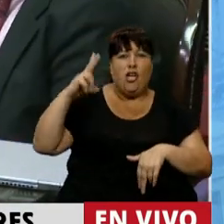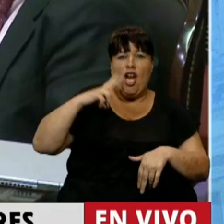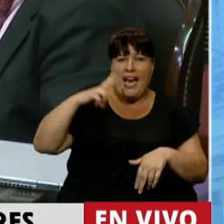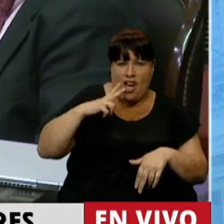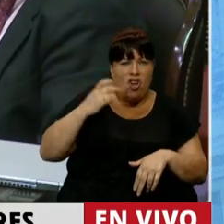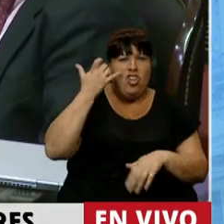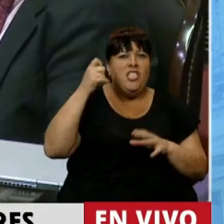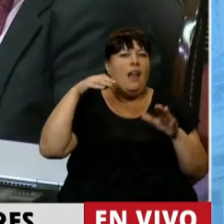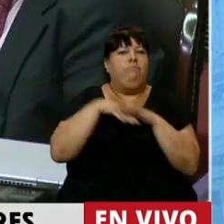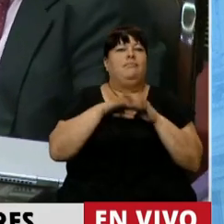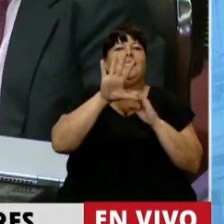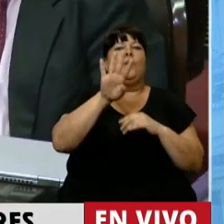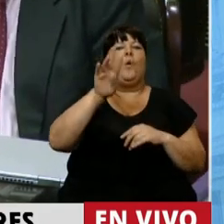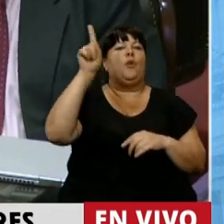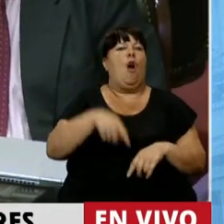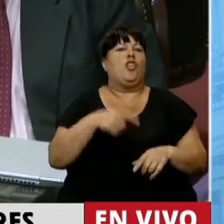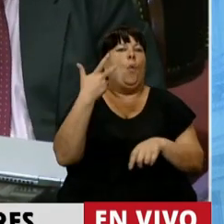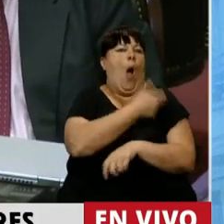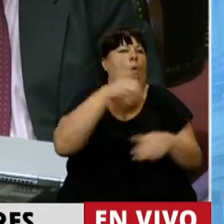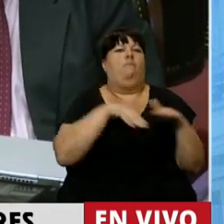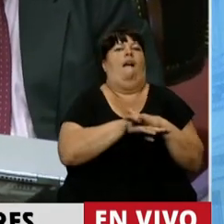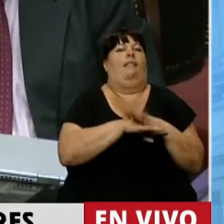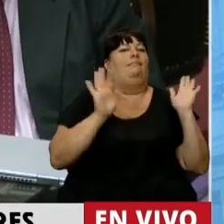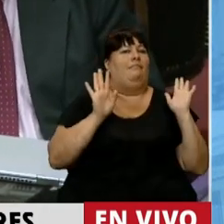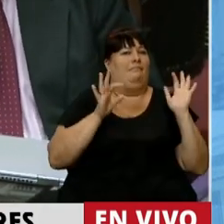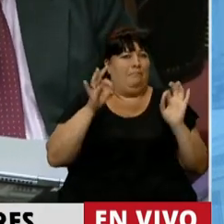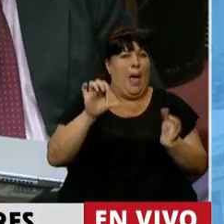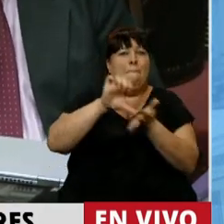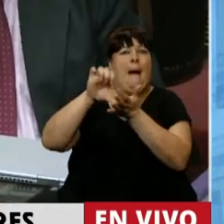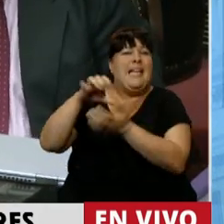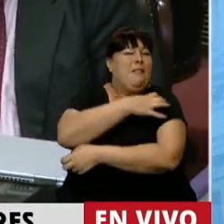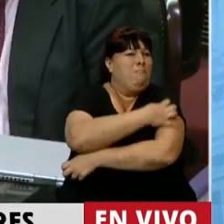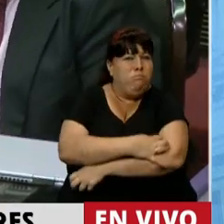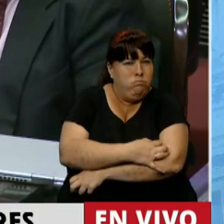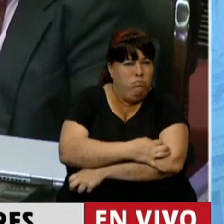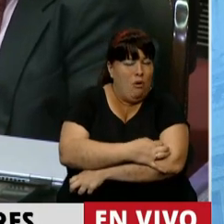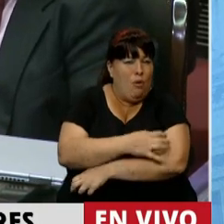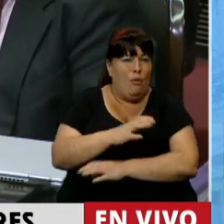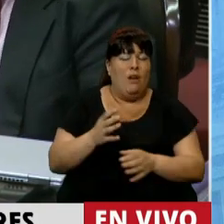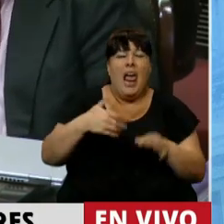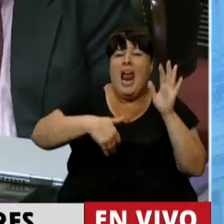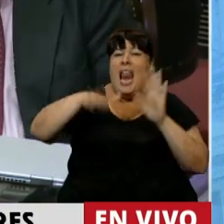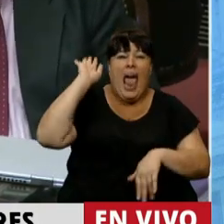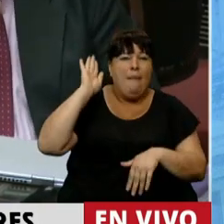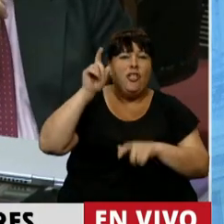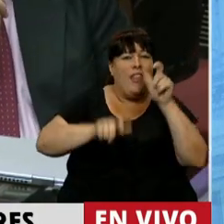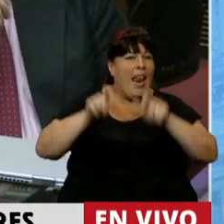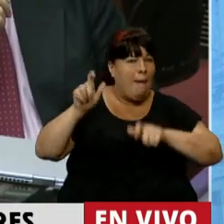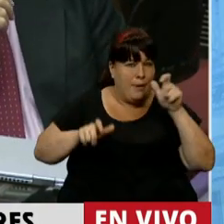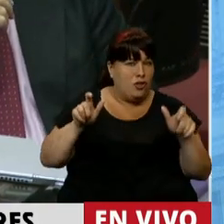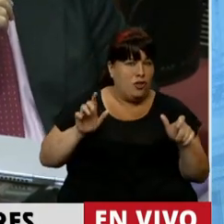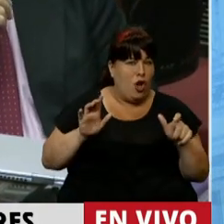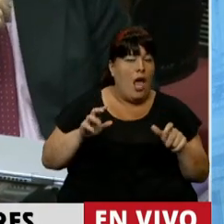ricos, ya se reservaron el 54% de las vacunas, cuando en los países más pobres, la mayoría de la población,